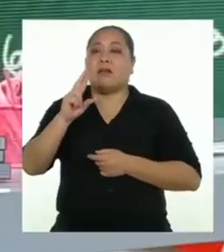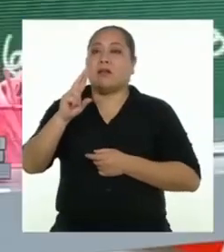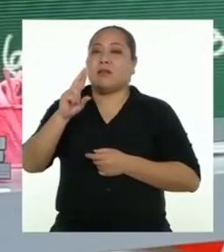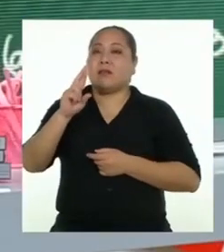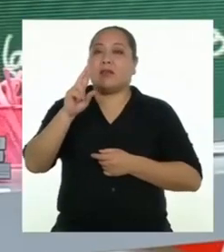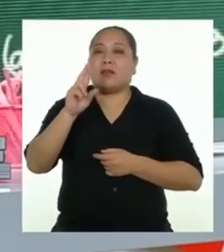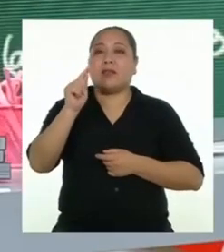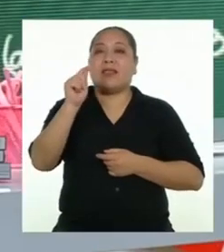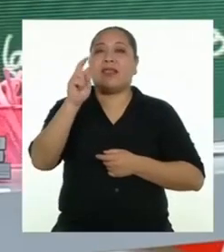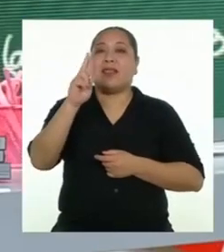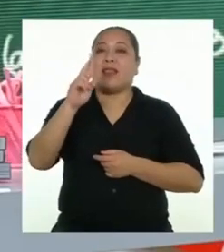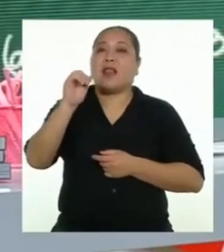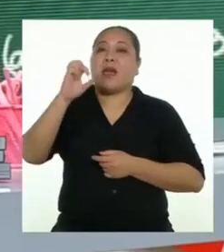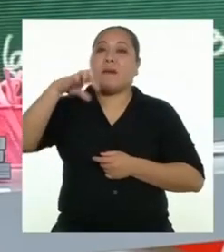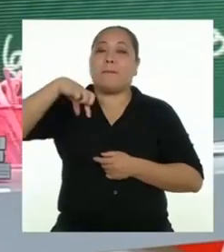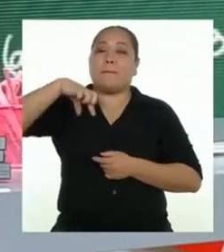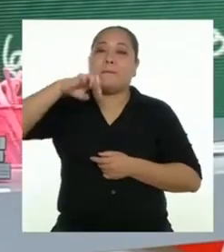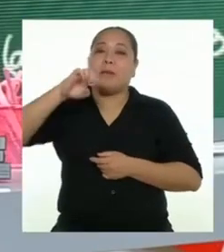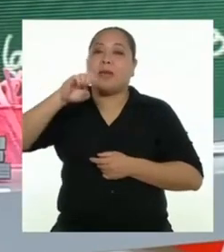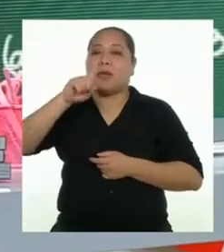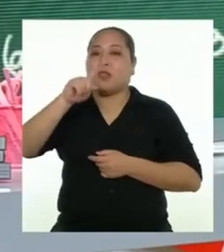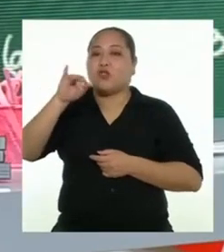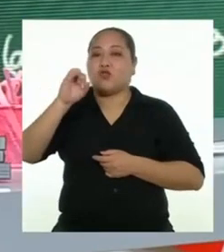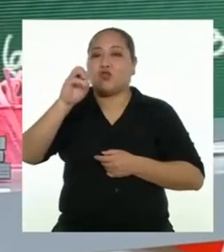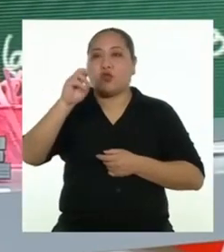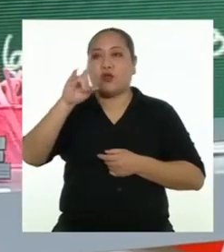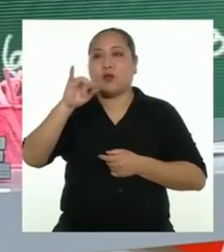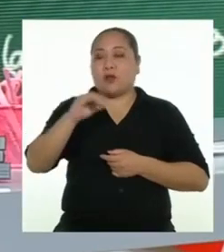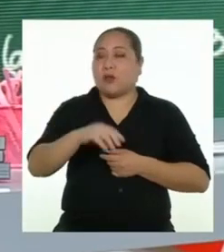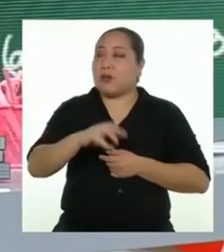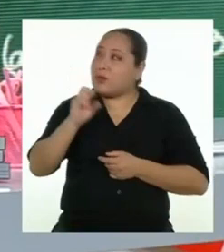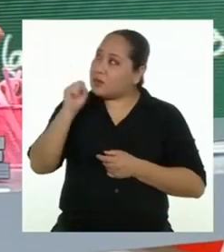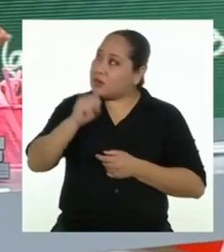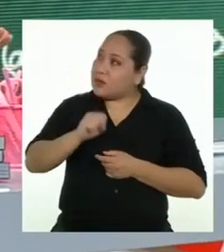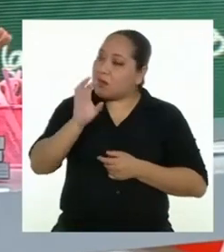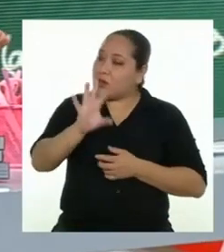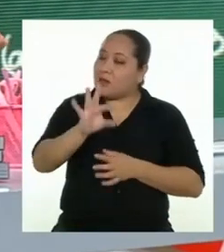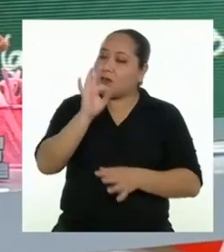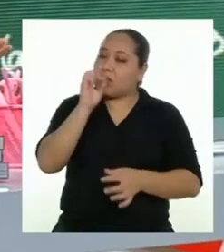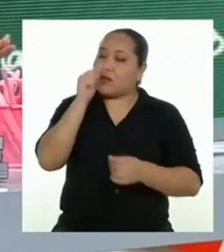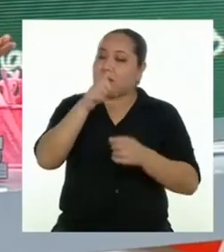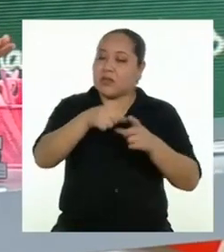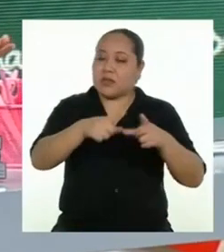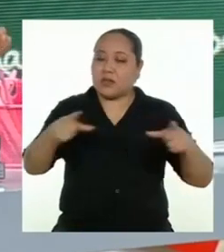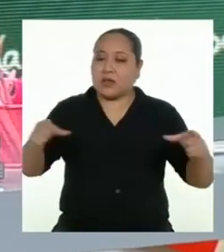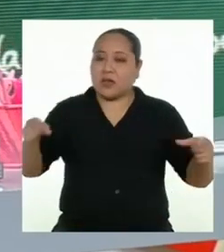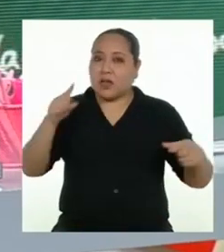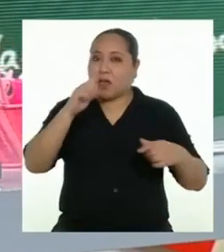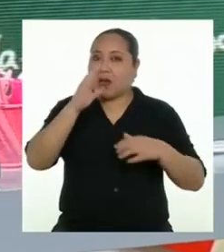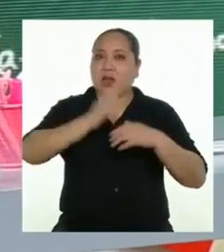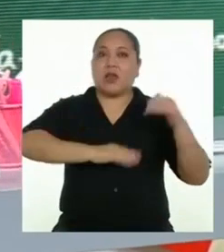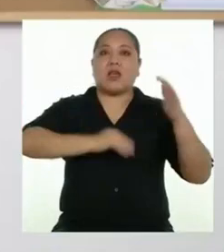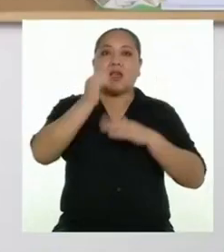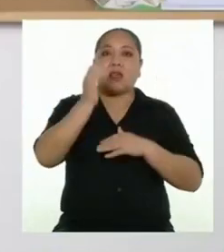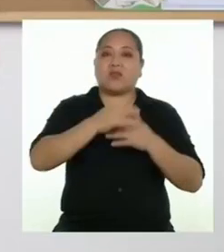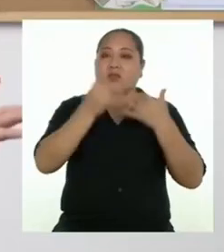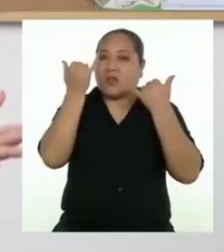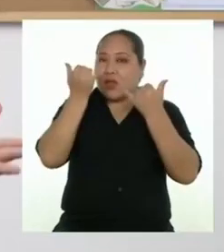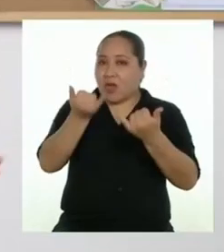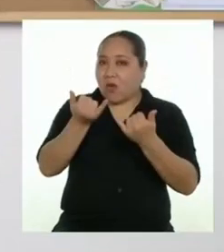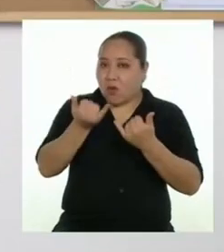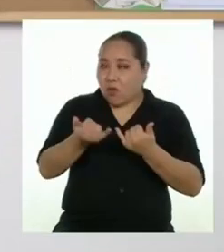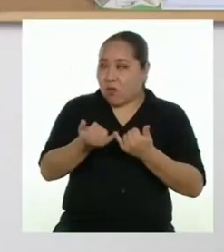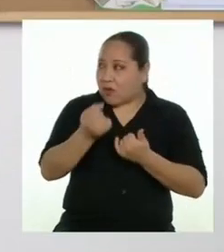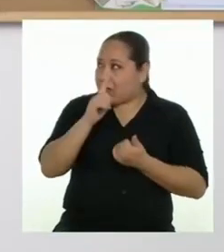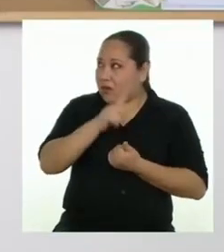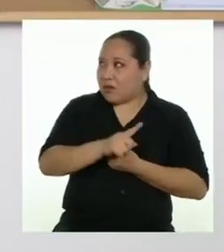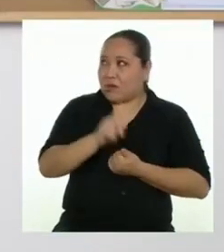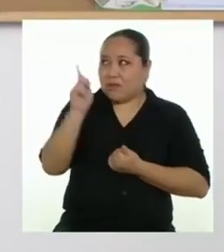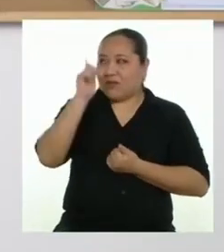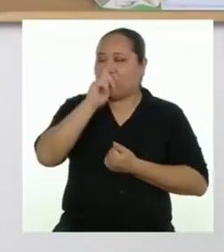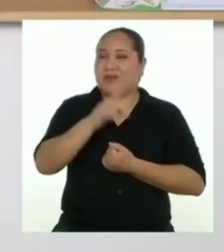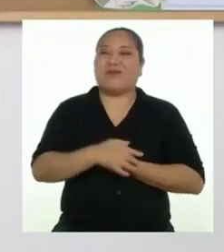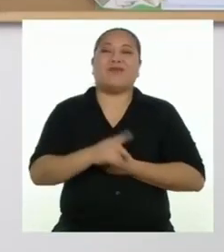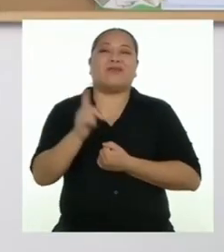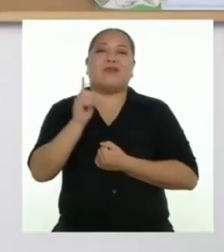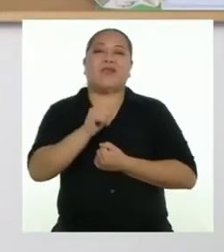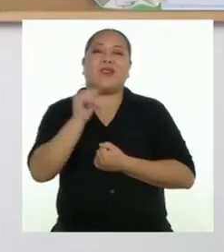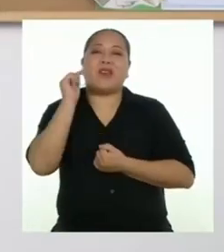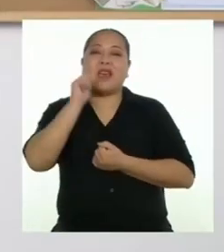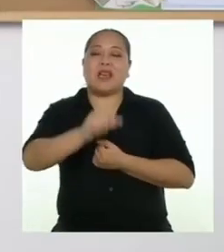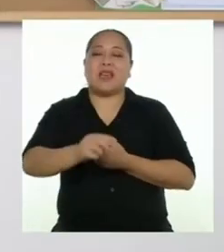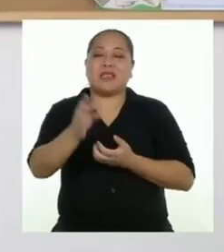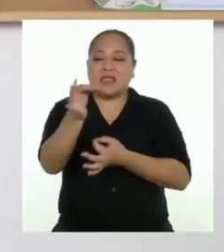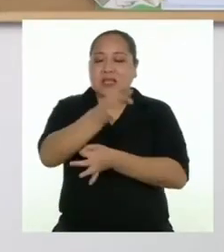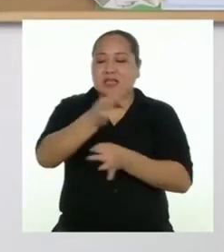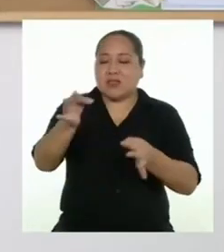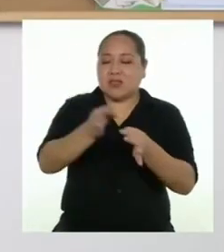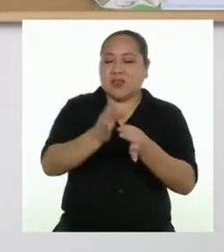Y otro gran hallazgo es que estas zanjas no son una creación reciente, ¿cierto? Todo lo contrario. Las zanjas son